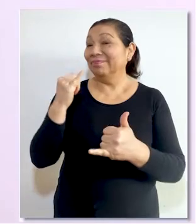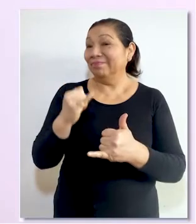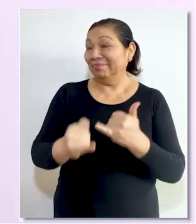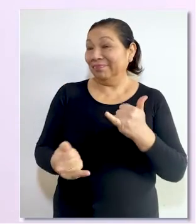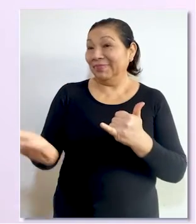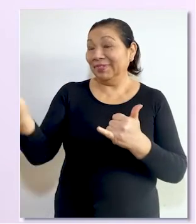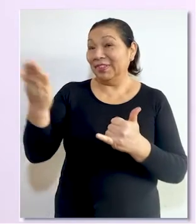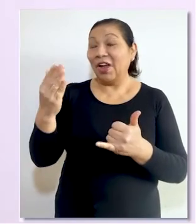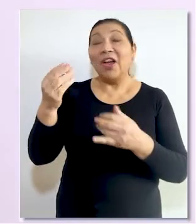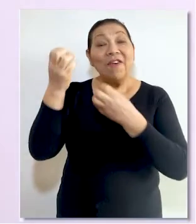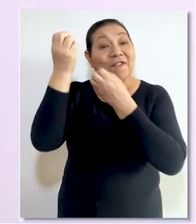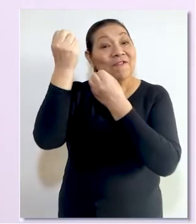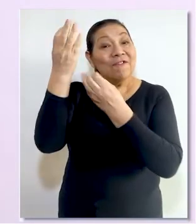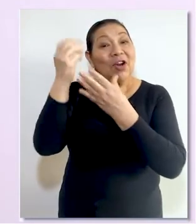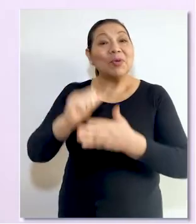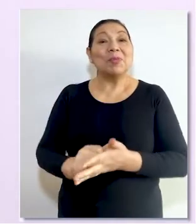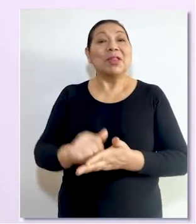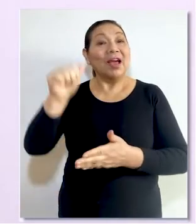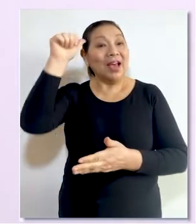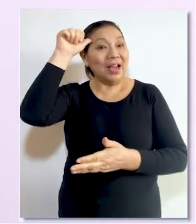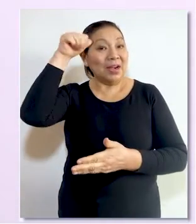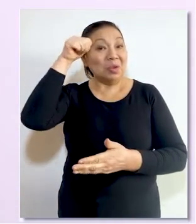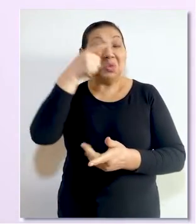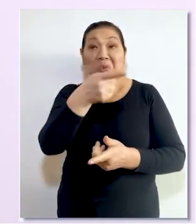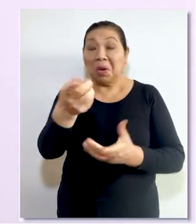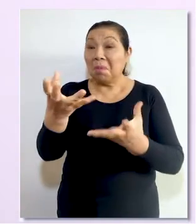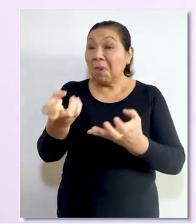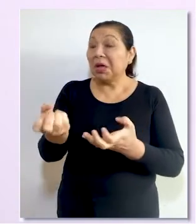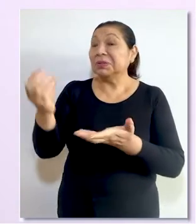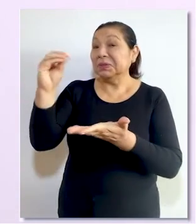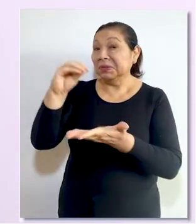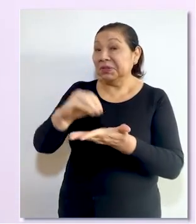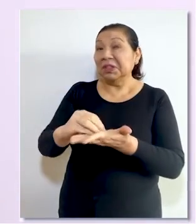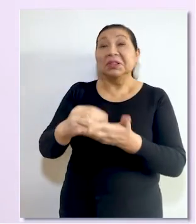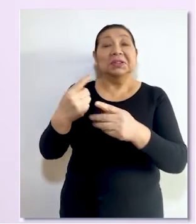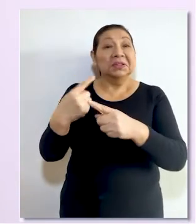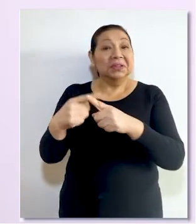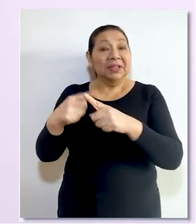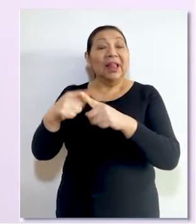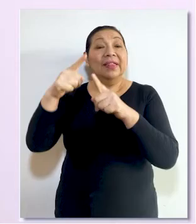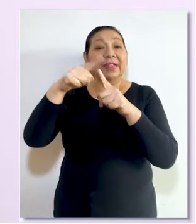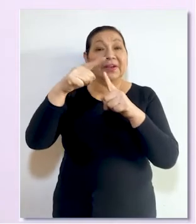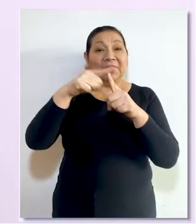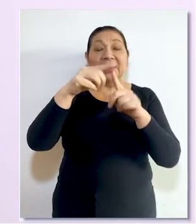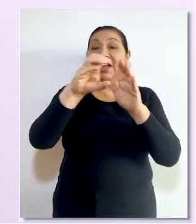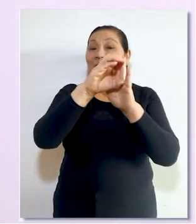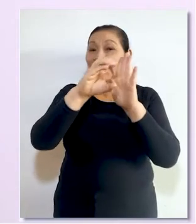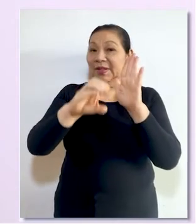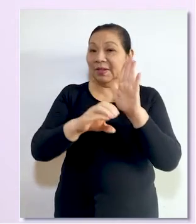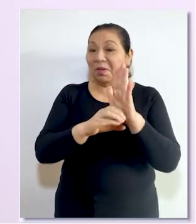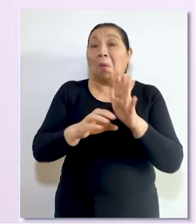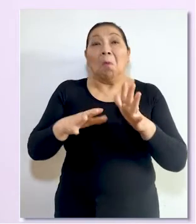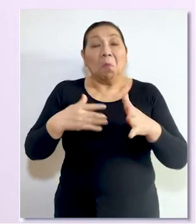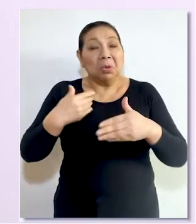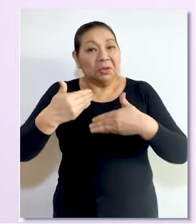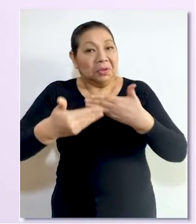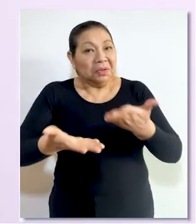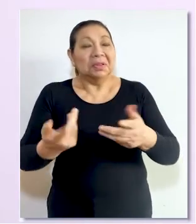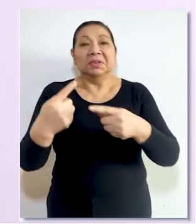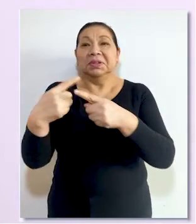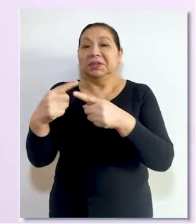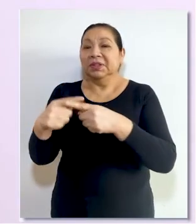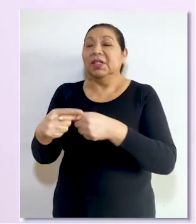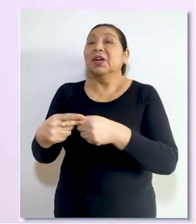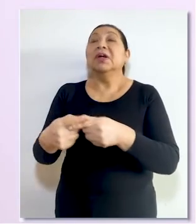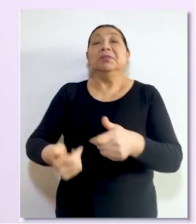Y hasta aquí llegamos con las informaciones. Recuerda que si deseas estar al tanto de las actividades del Tribunal Constitucional, puedes